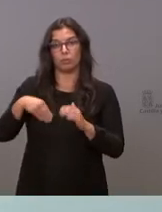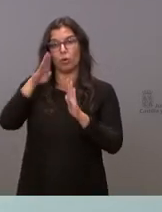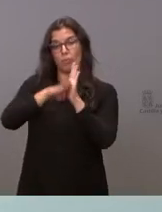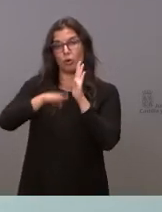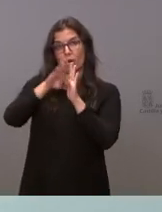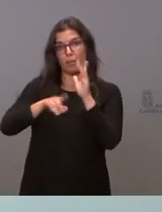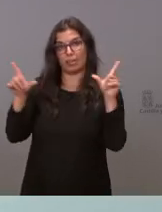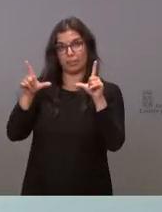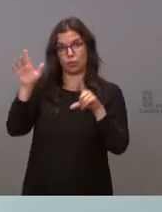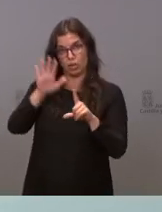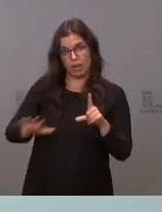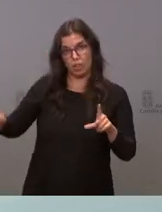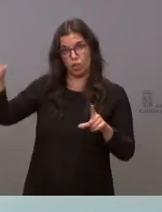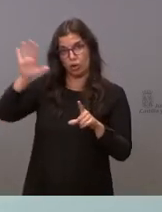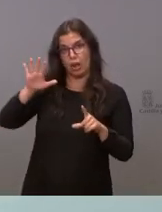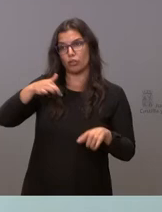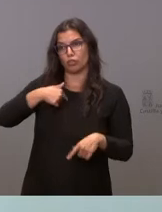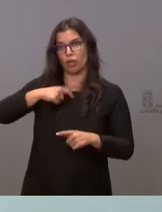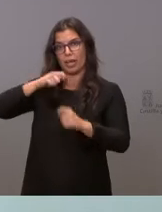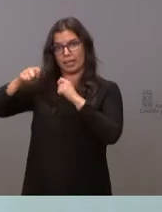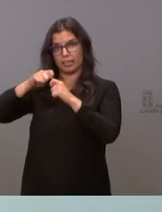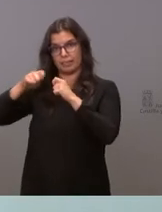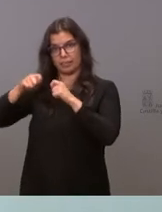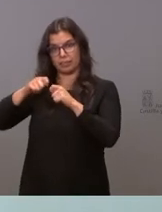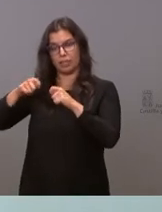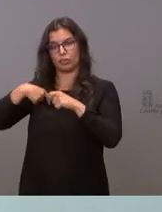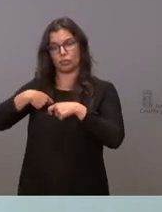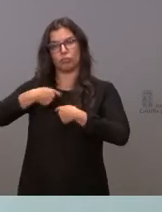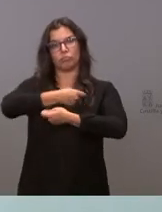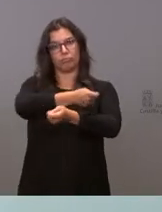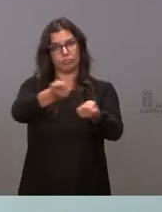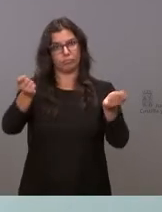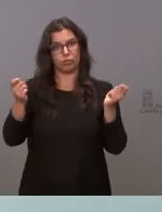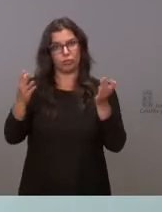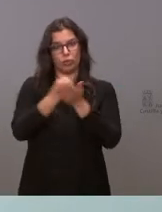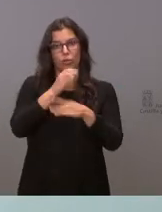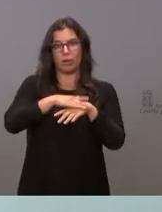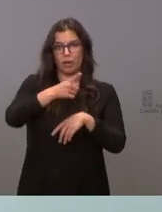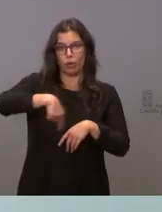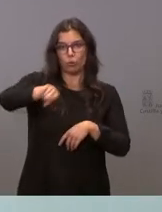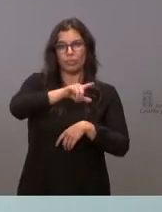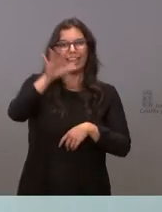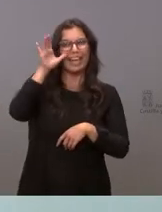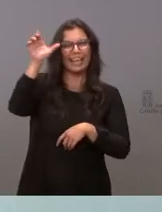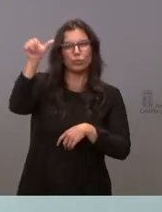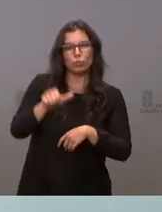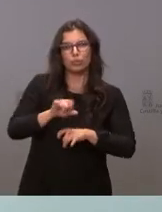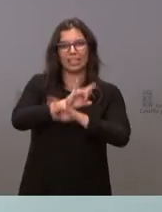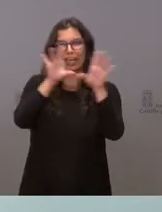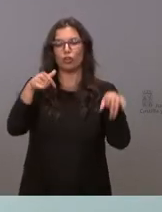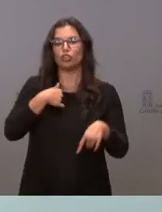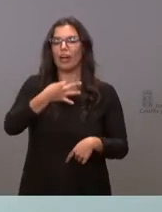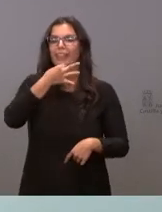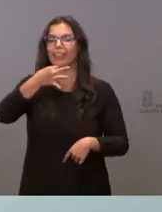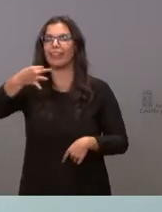televisión nacional, a todos ustedes, para que escuchen clara y nítidamente mis palabras.